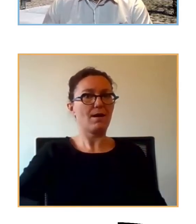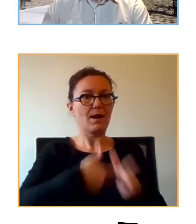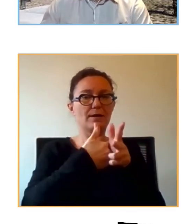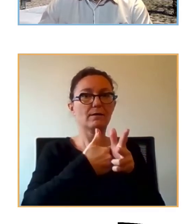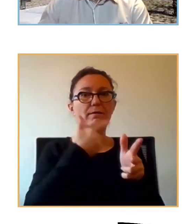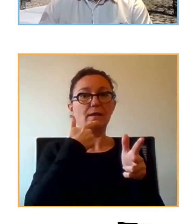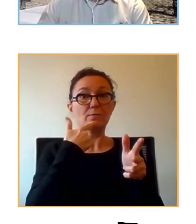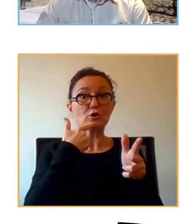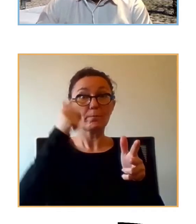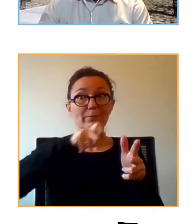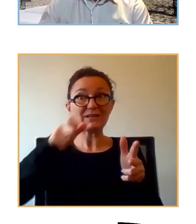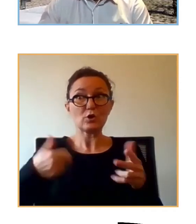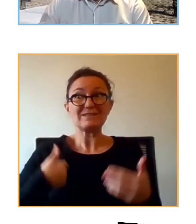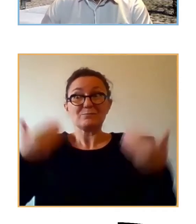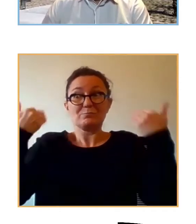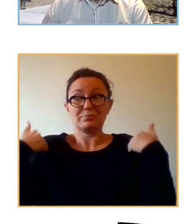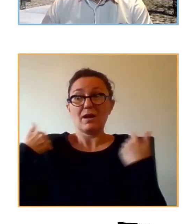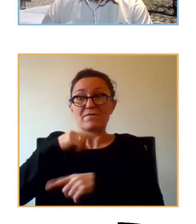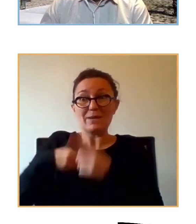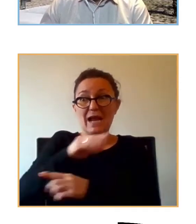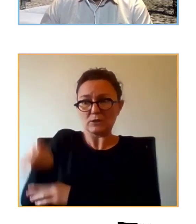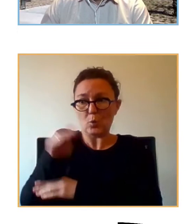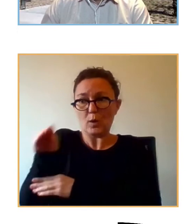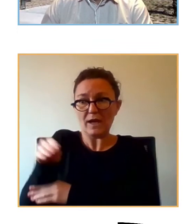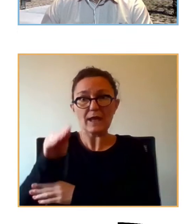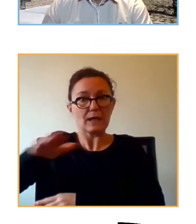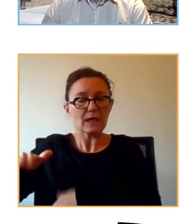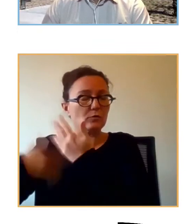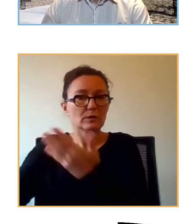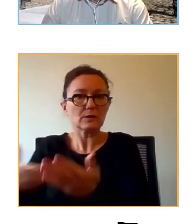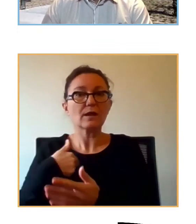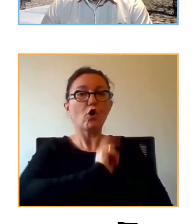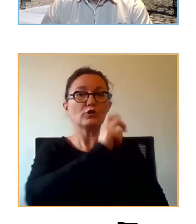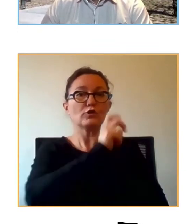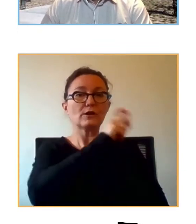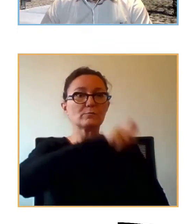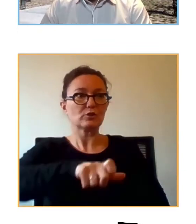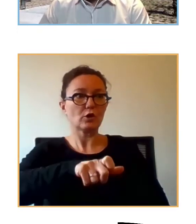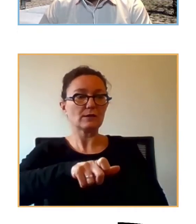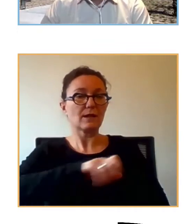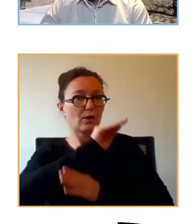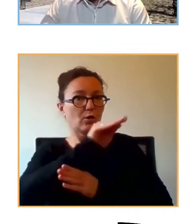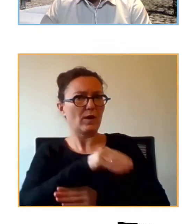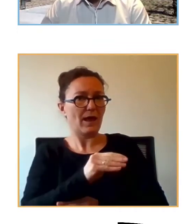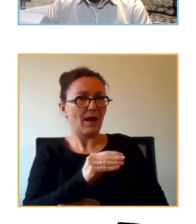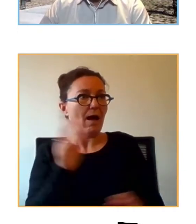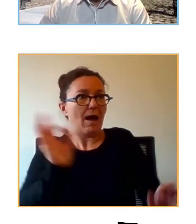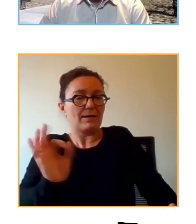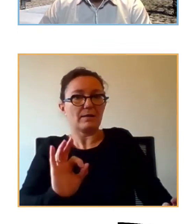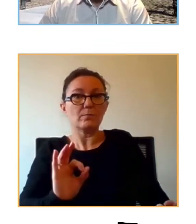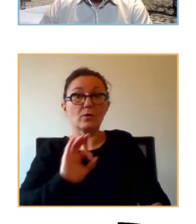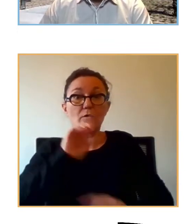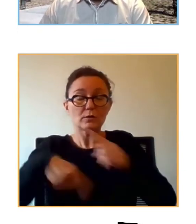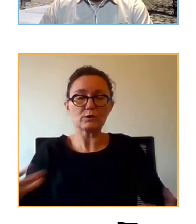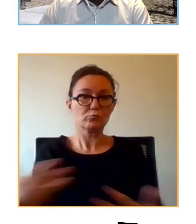los que tenemos cargas familiares bla bla bla que aquellos pues luego me encontré con la realidad que nada que ver y los estudios ahí van